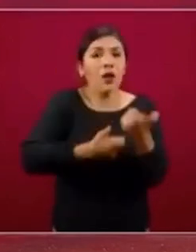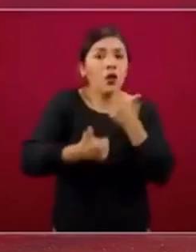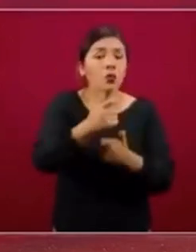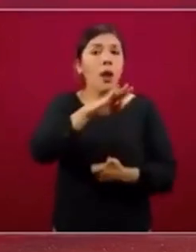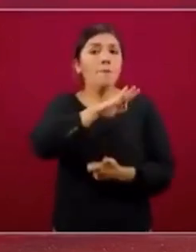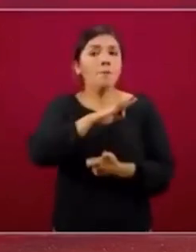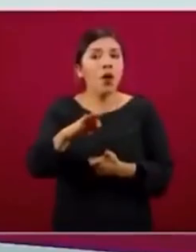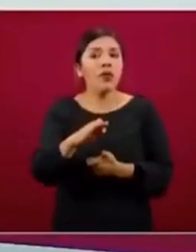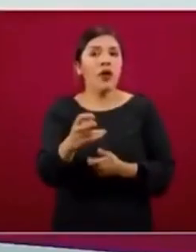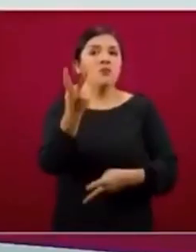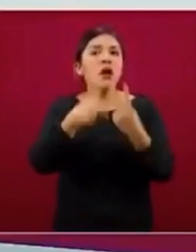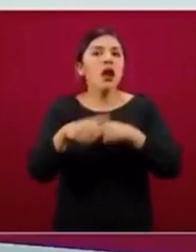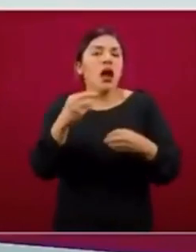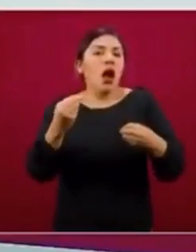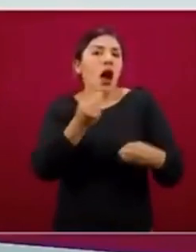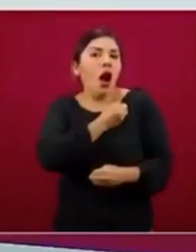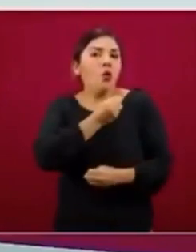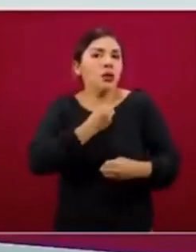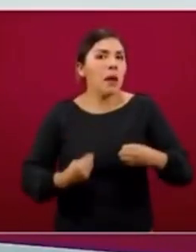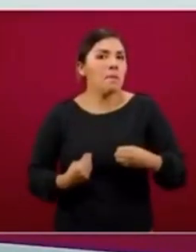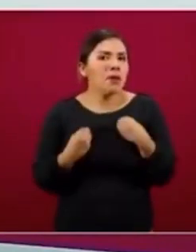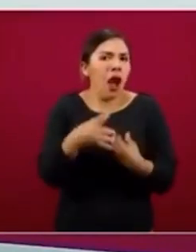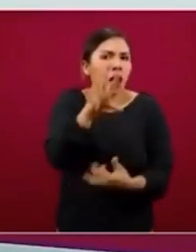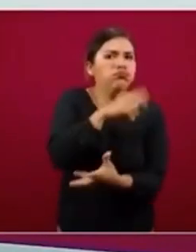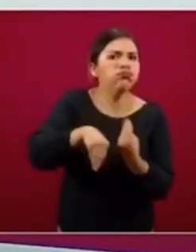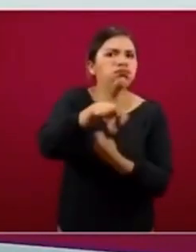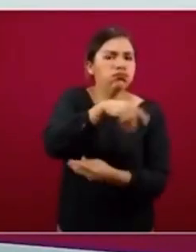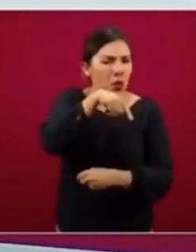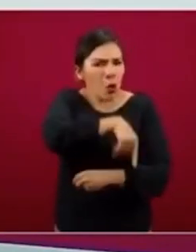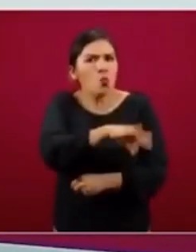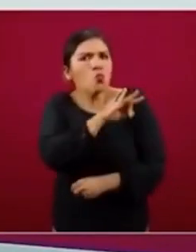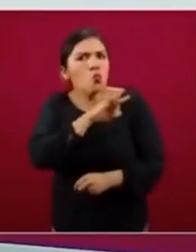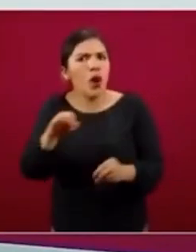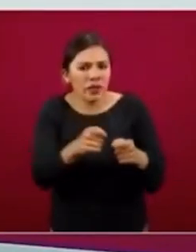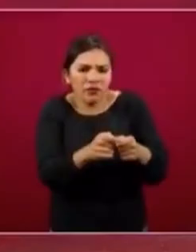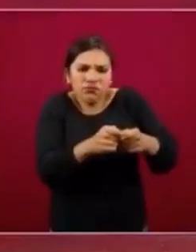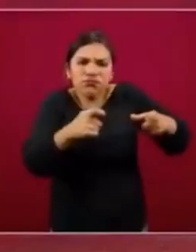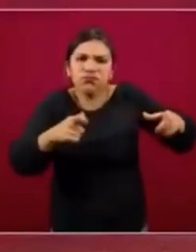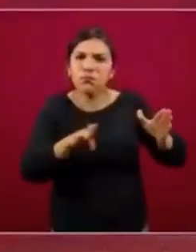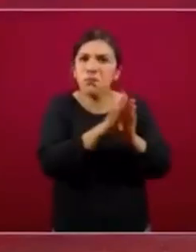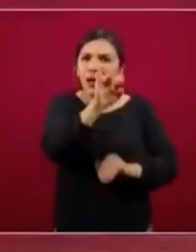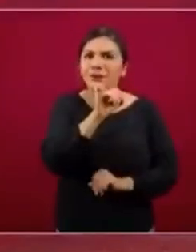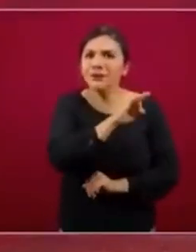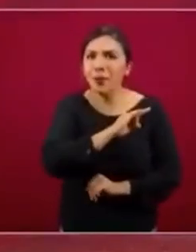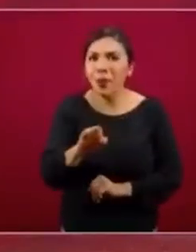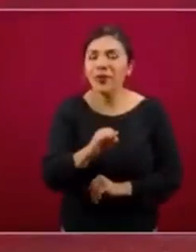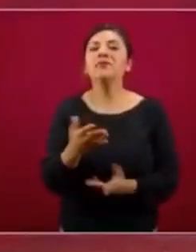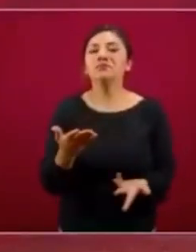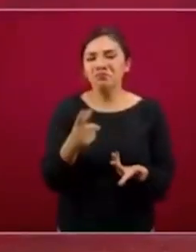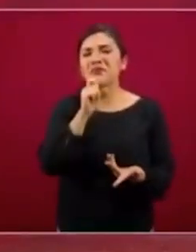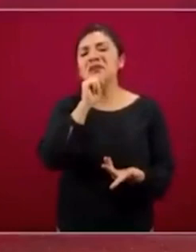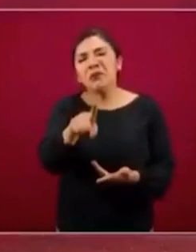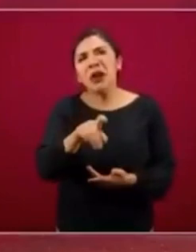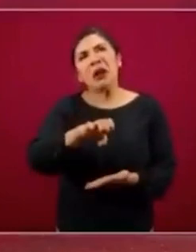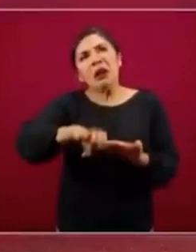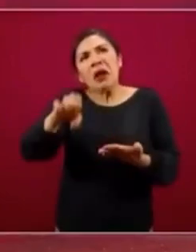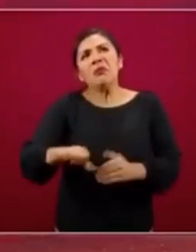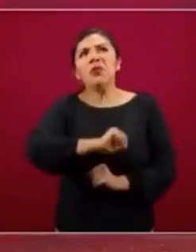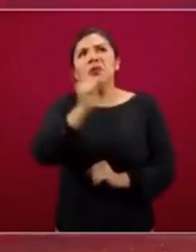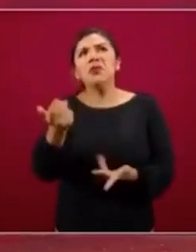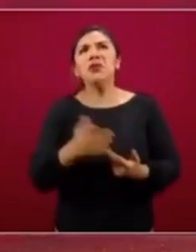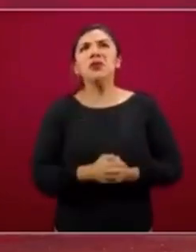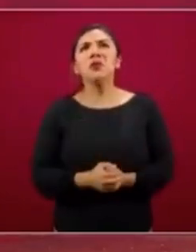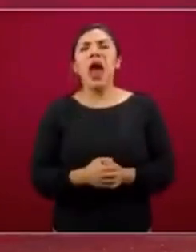sobrevivir y que tiene potencial de crecimiento, sin duda. También podemos pensar en